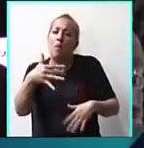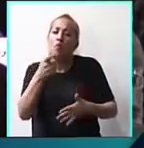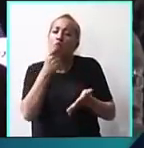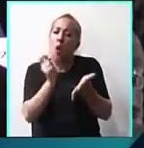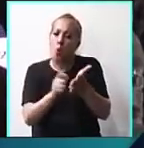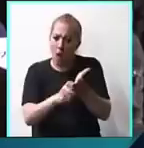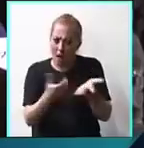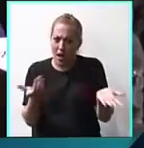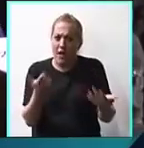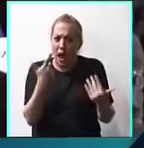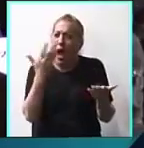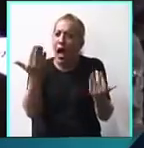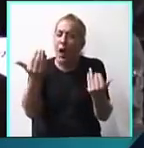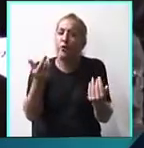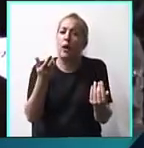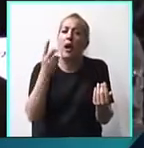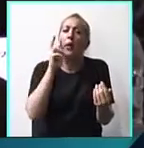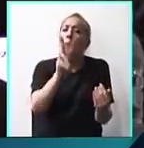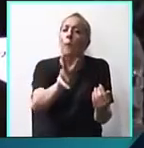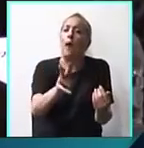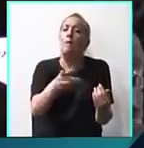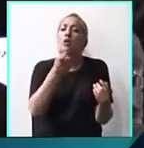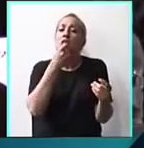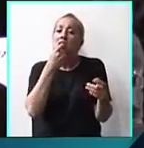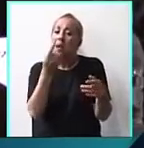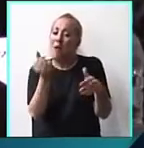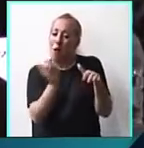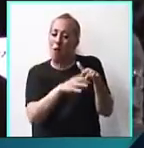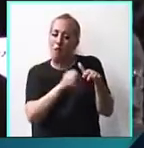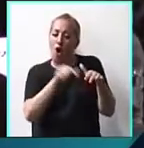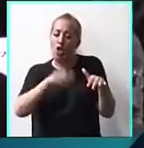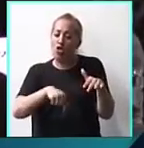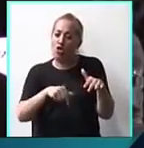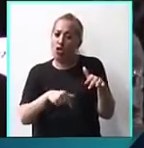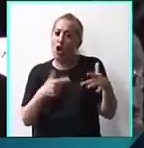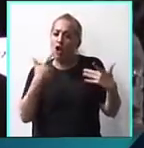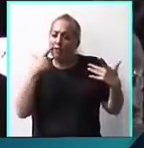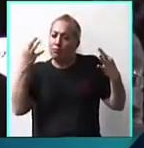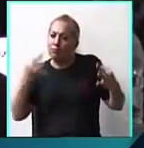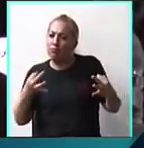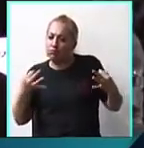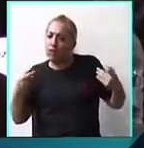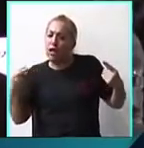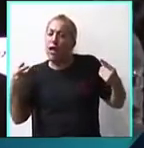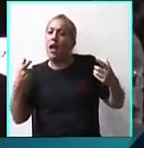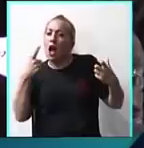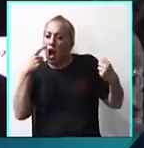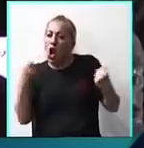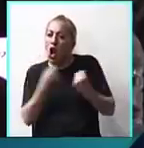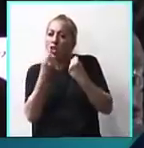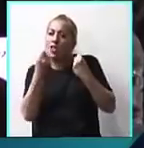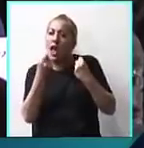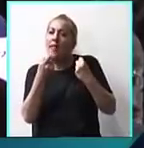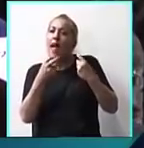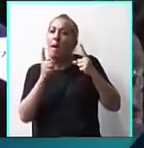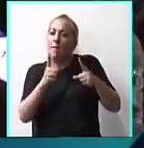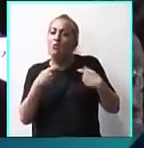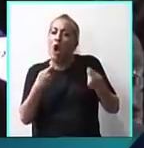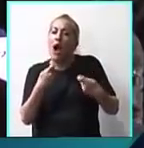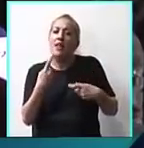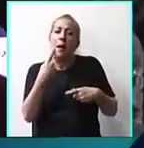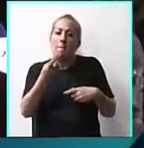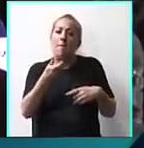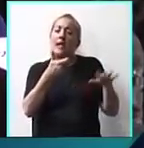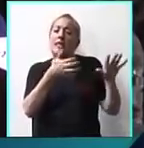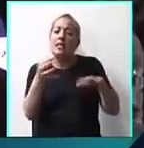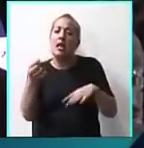hacemos una sobre eso y vemos si el pueblo de la ciudad de Buenos Aires considera que hay que gastar 1.600 millones anuales